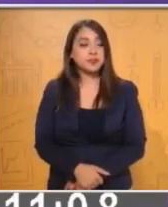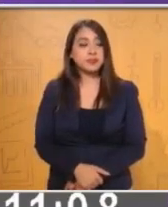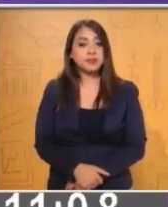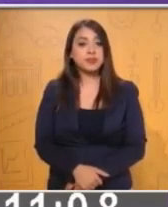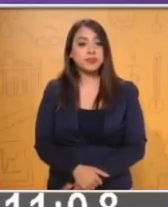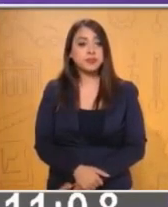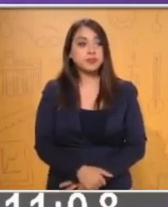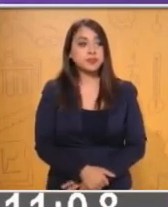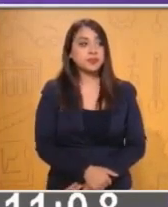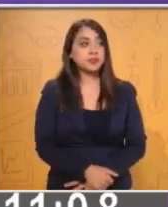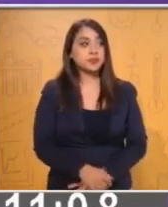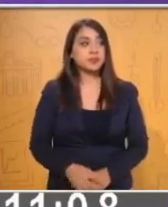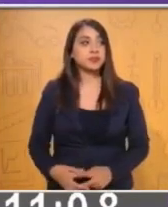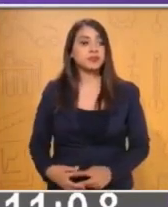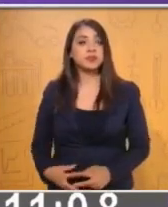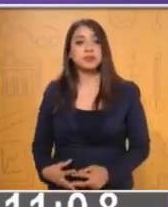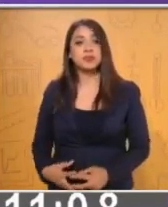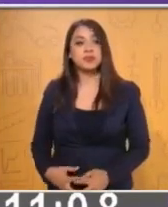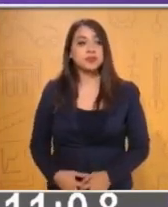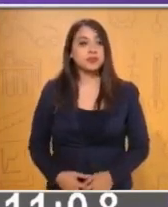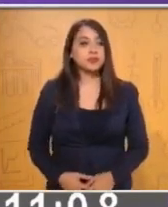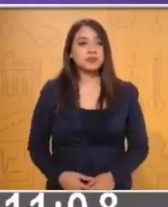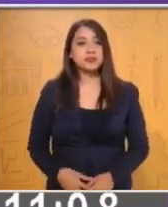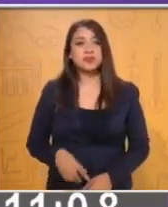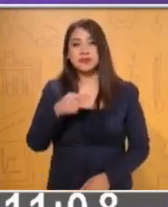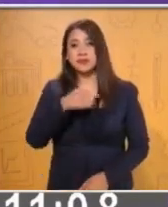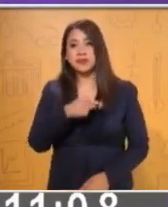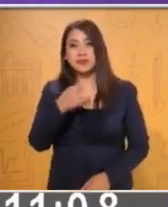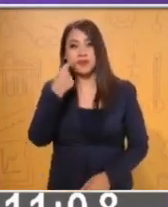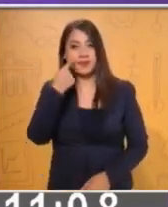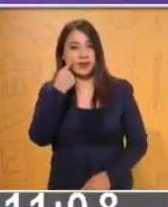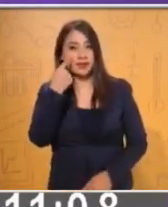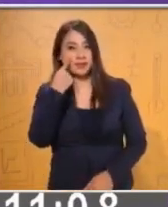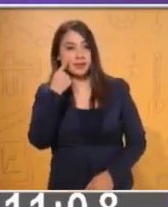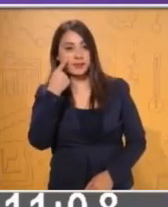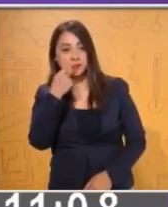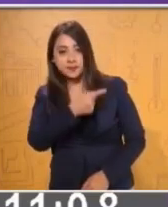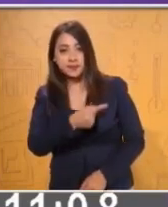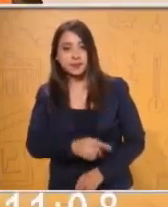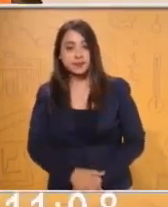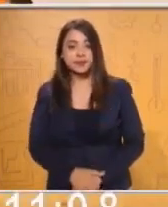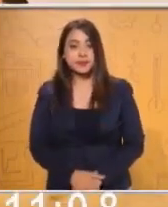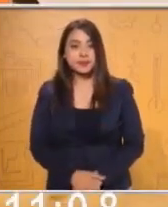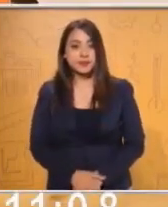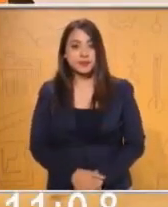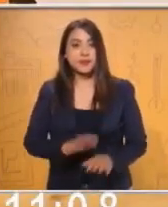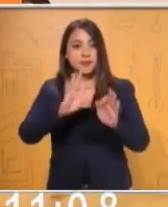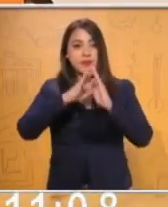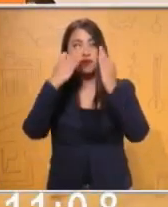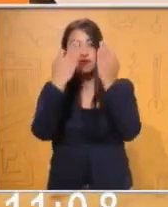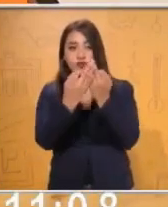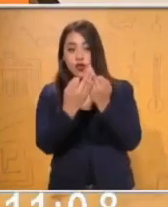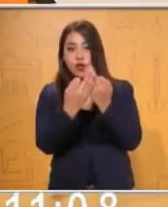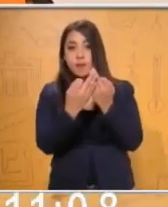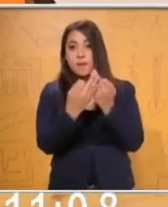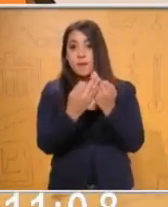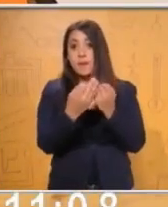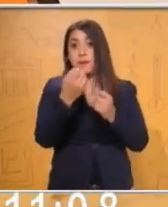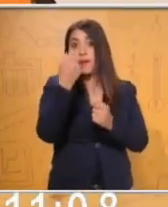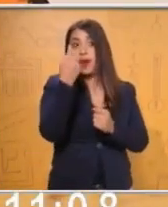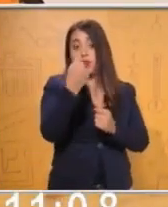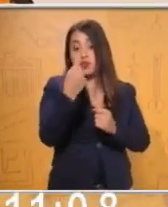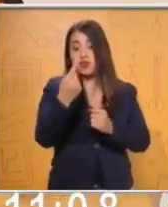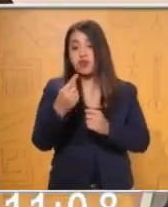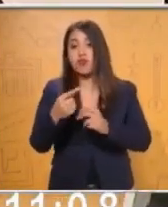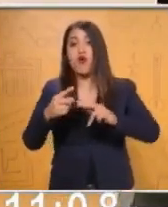De hecho, vamos a poner esta de este lado, maestra. Y esta de este lado para que vean la diferencia. Figura 1 es un triángulo formado por dos triangulitos.